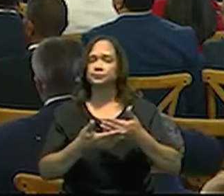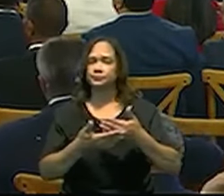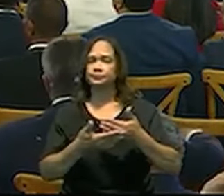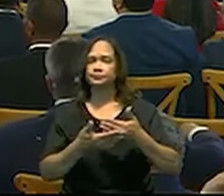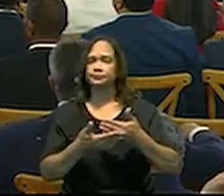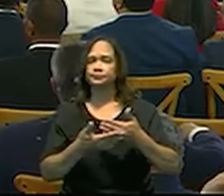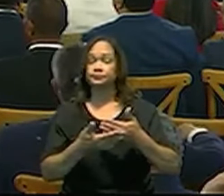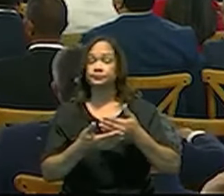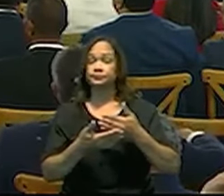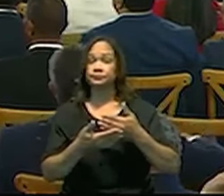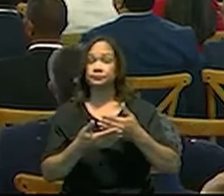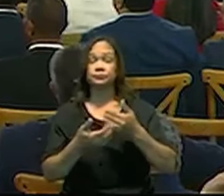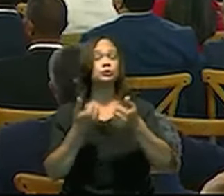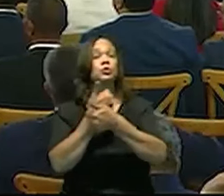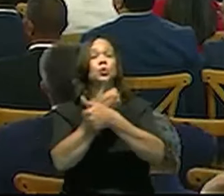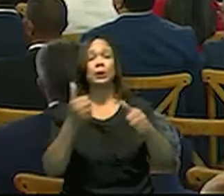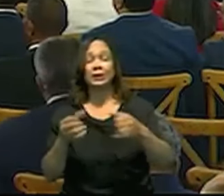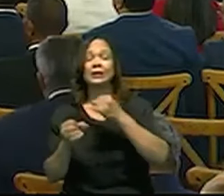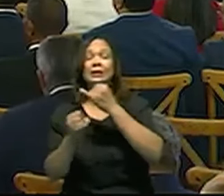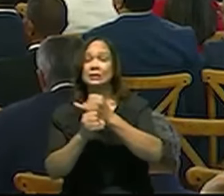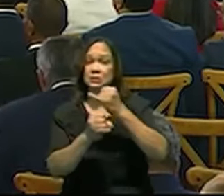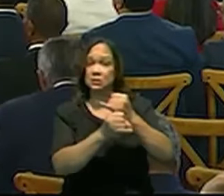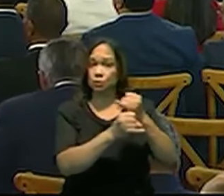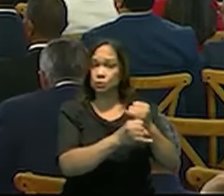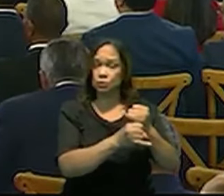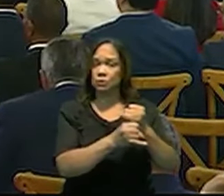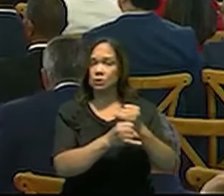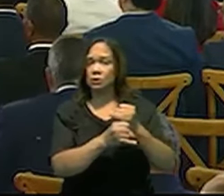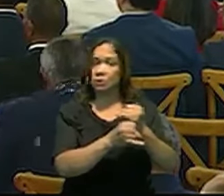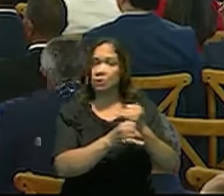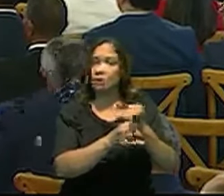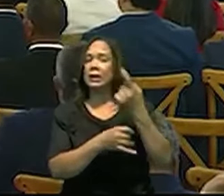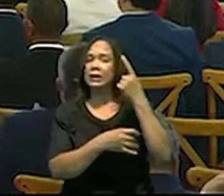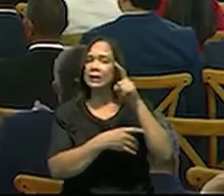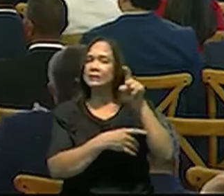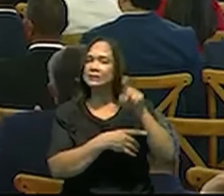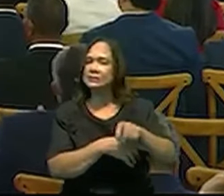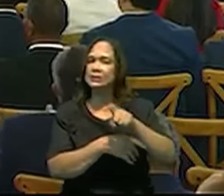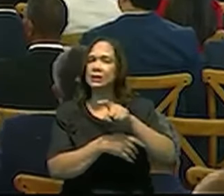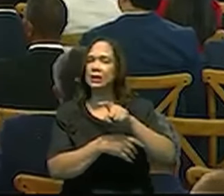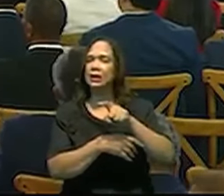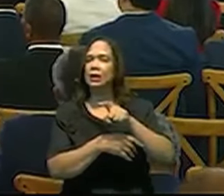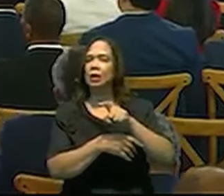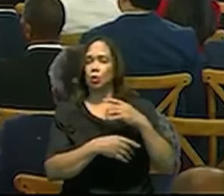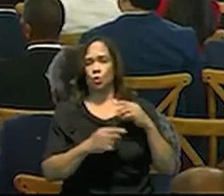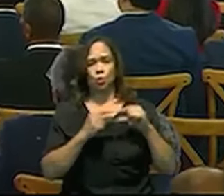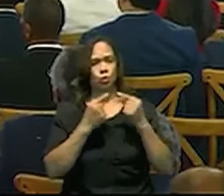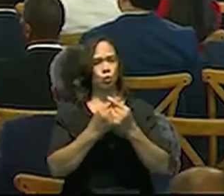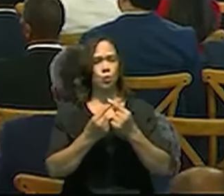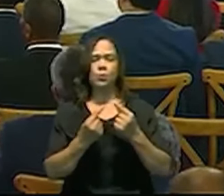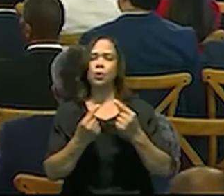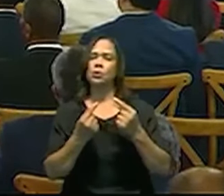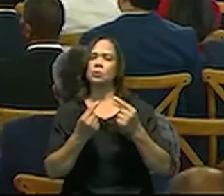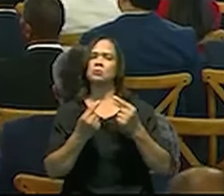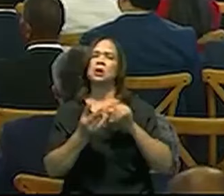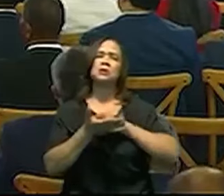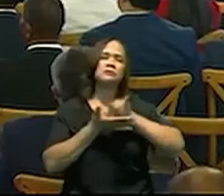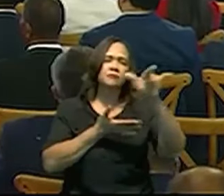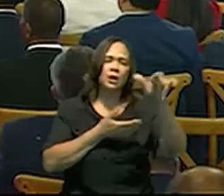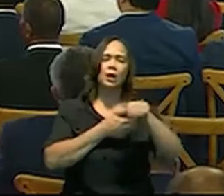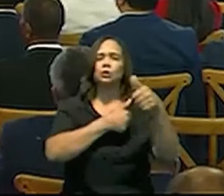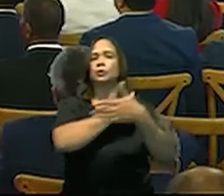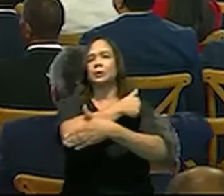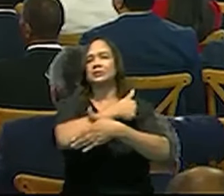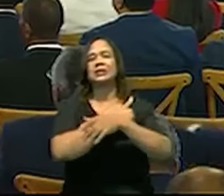que cualquier institución que vaya a hacer una delegación para algún viaje en el